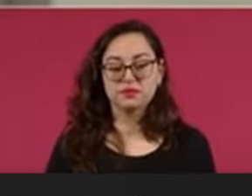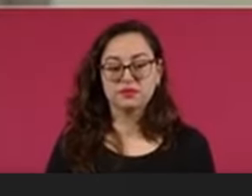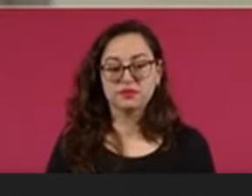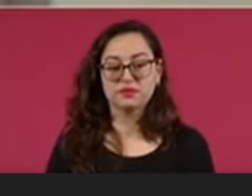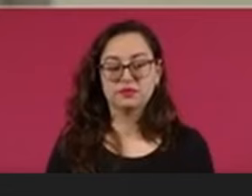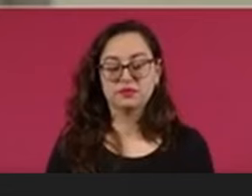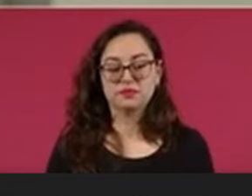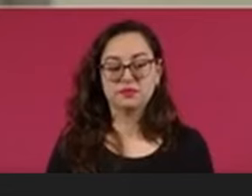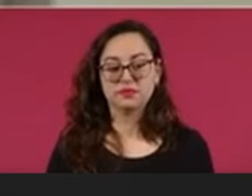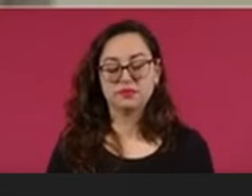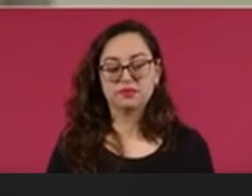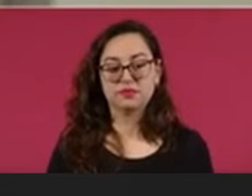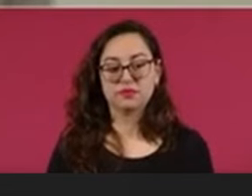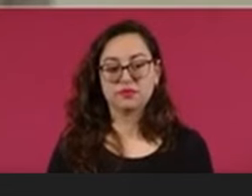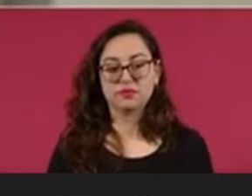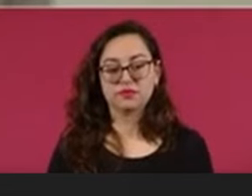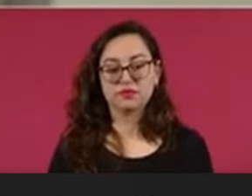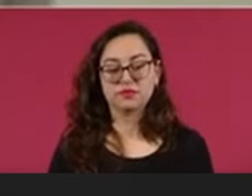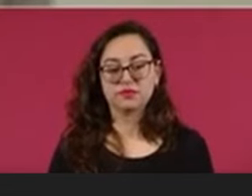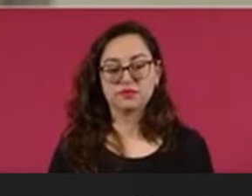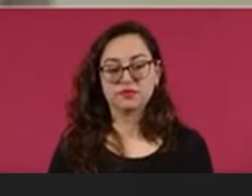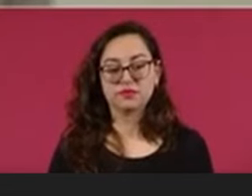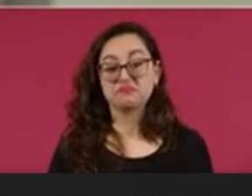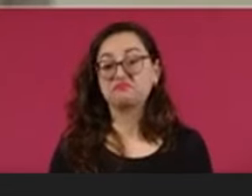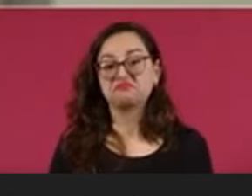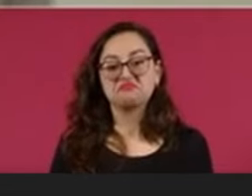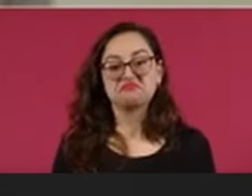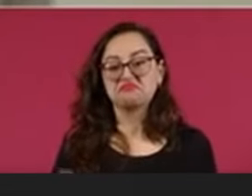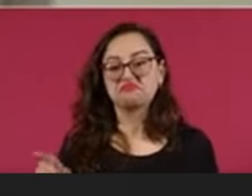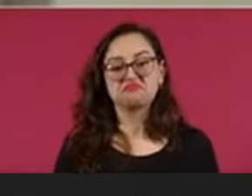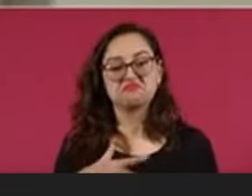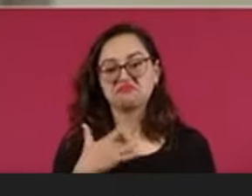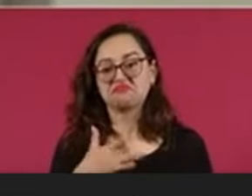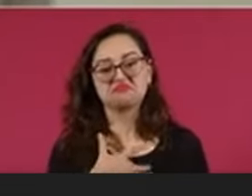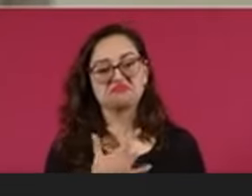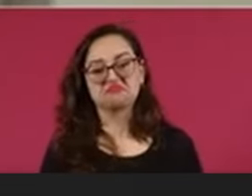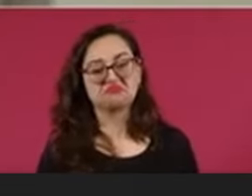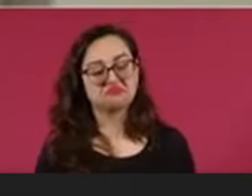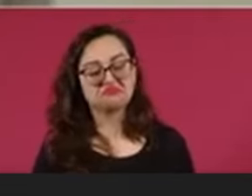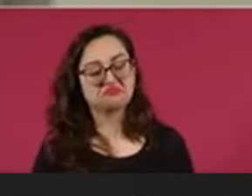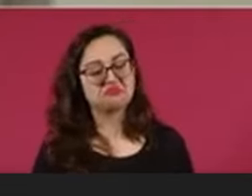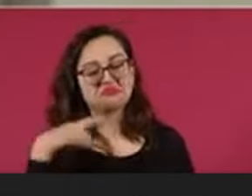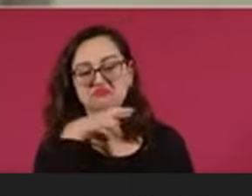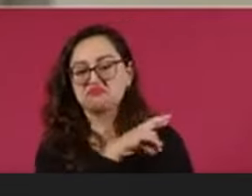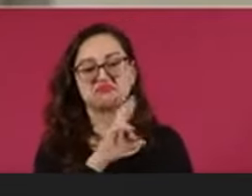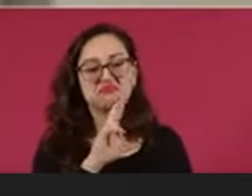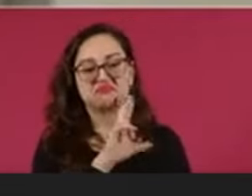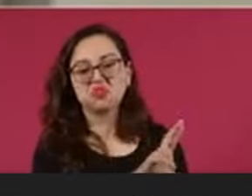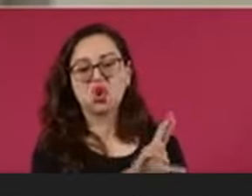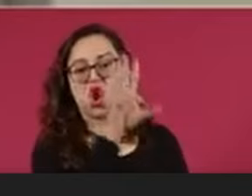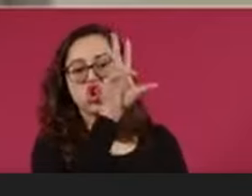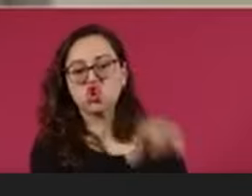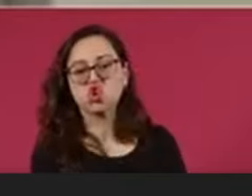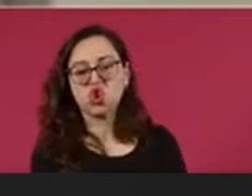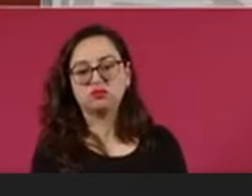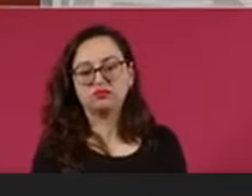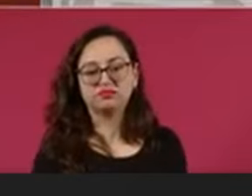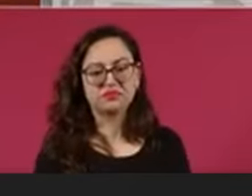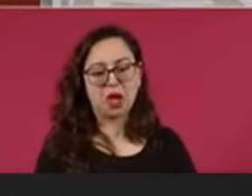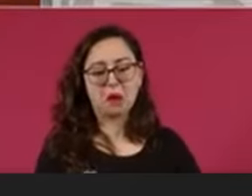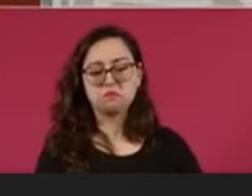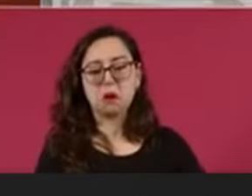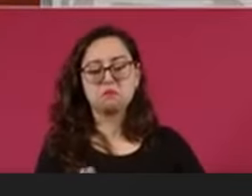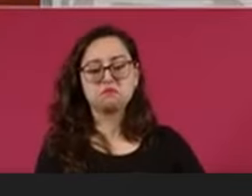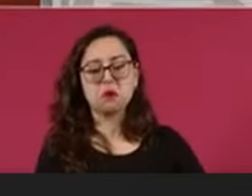Ah, pues ahí está, Calderón ni siquiera lo consideró, el mismo Miriam la respondió con el mismo sonsonete